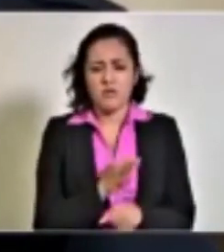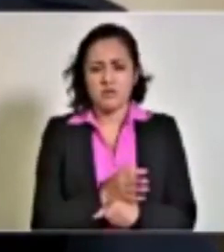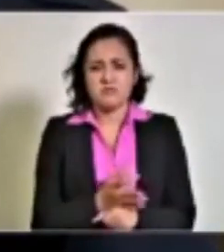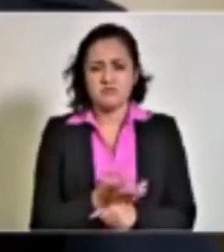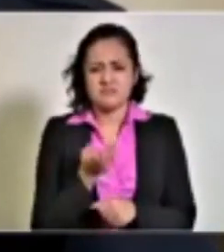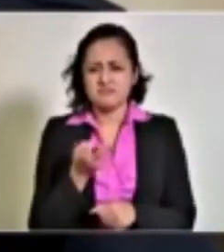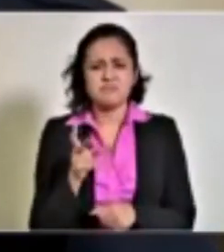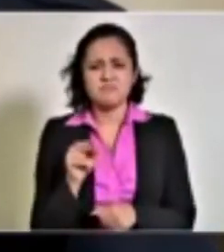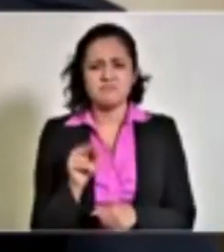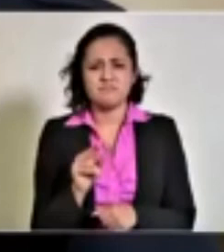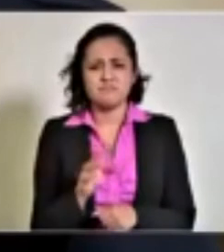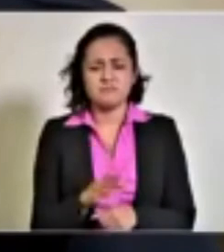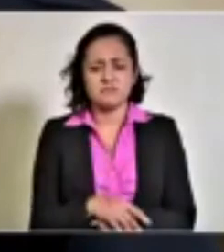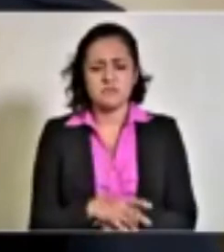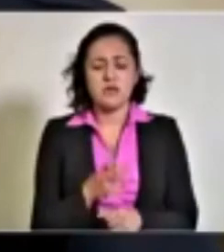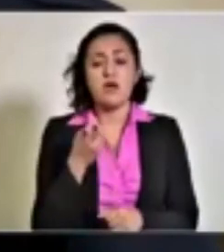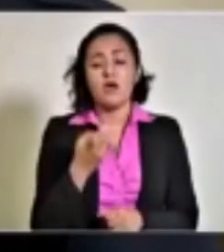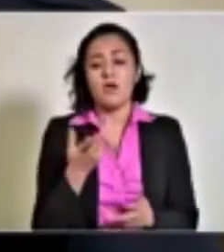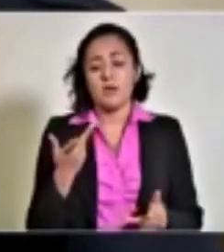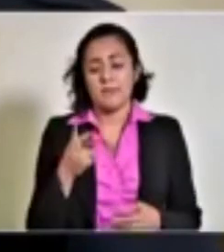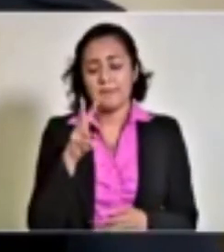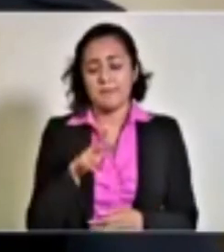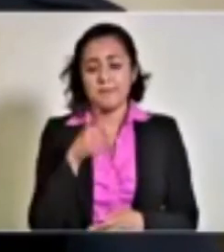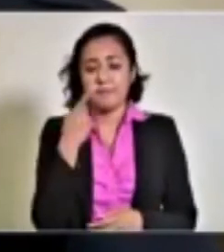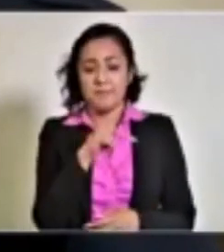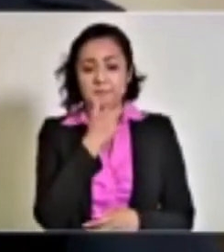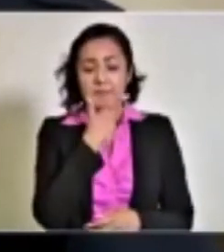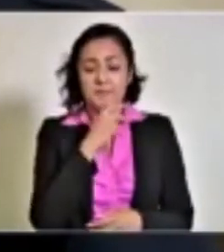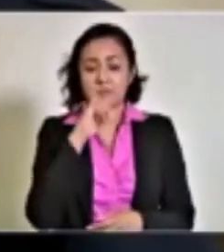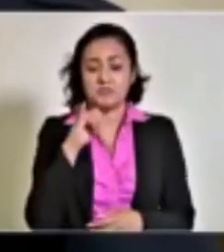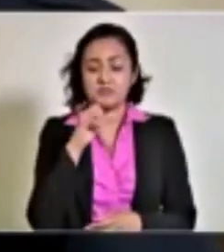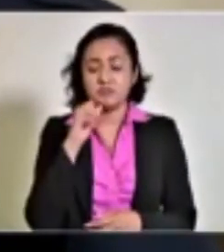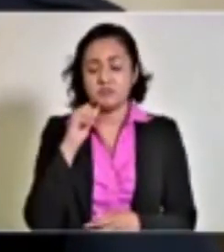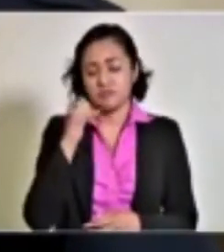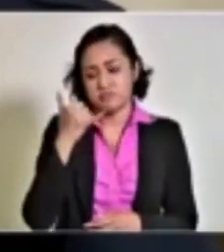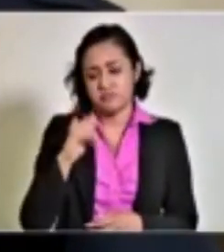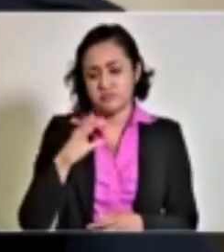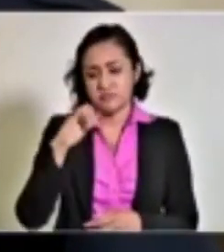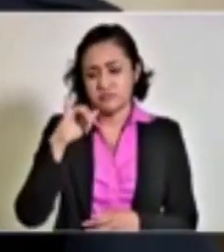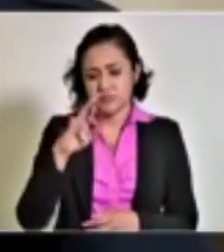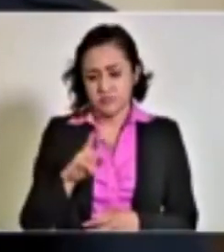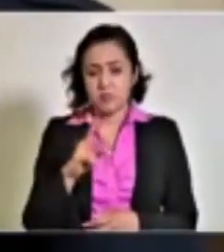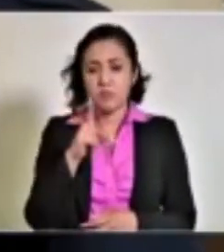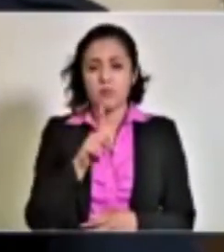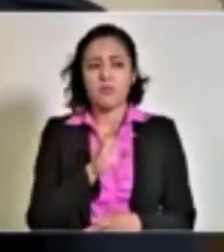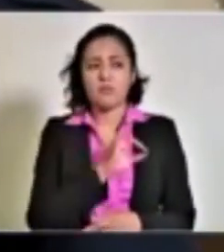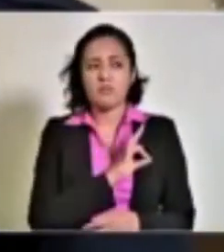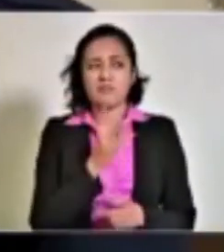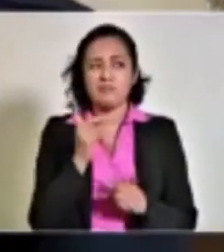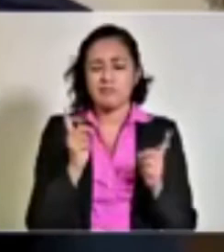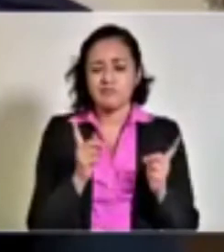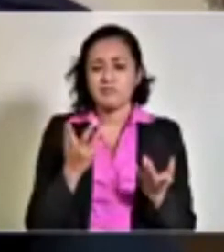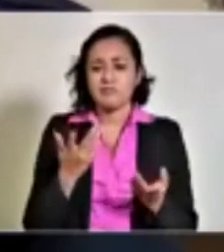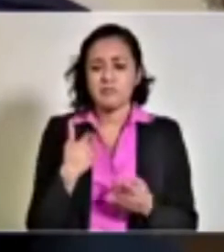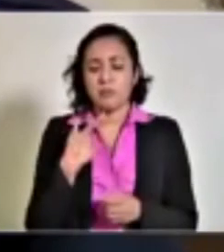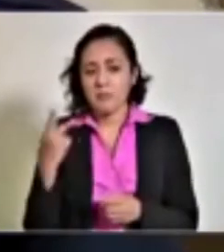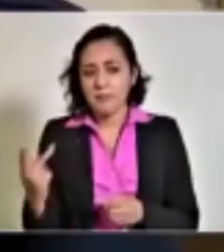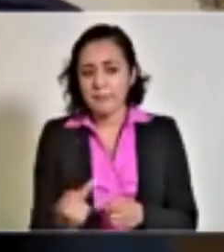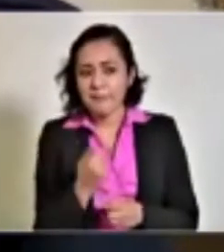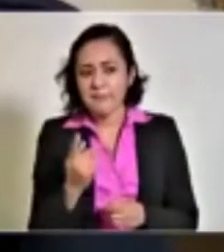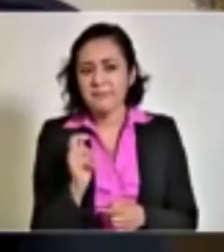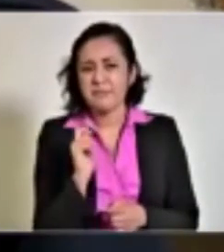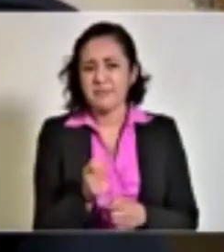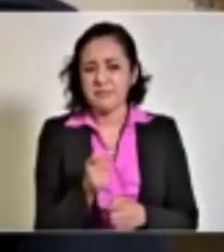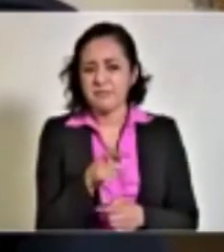Eso hizo que el propio Yacir tomara medidas y nosotros preguntáramos